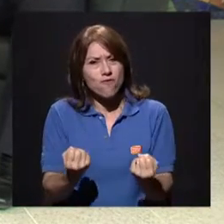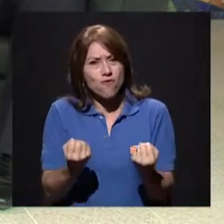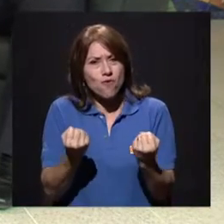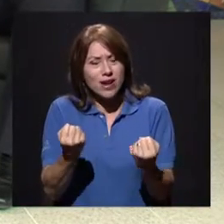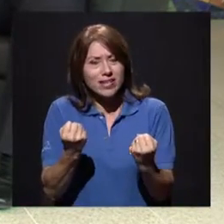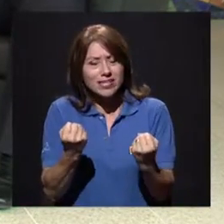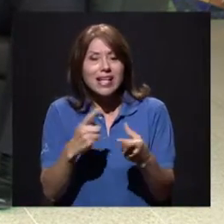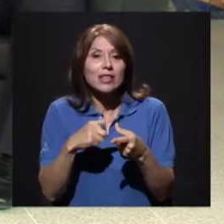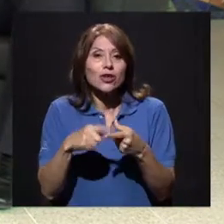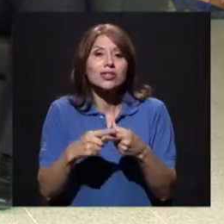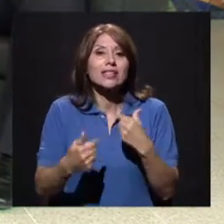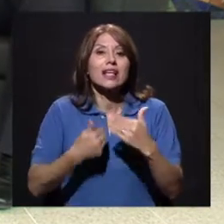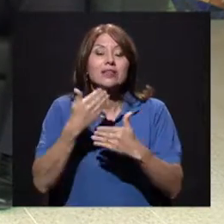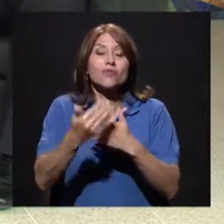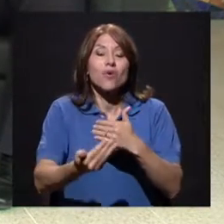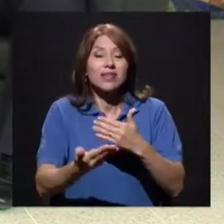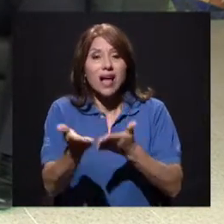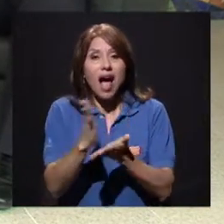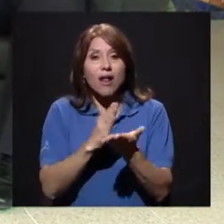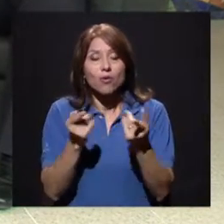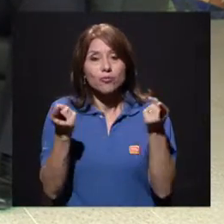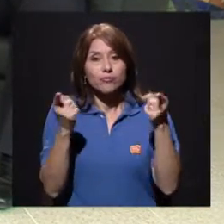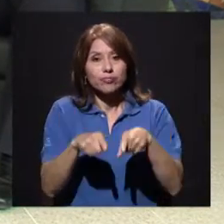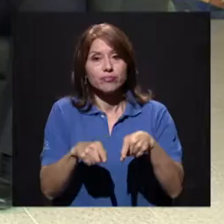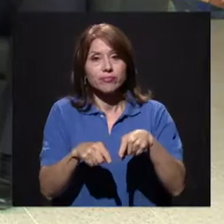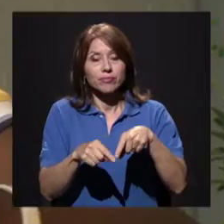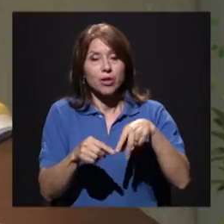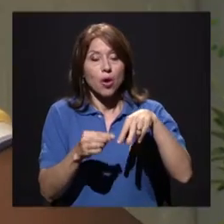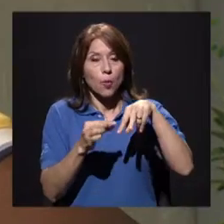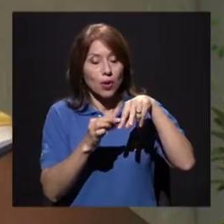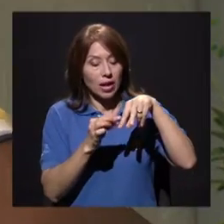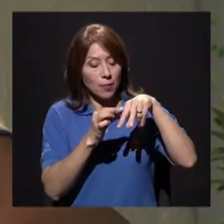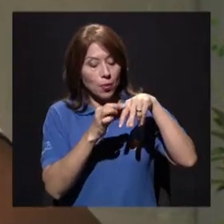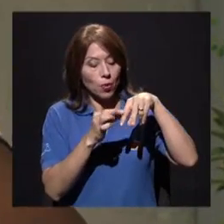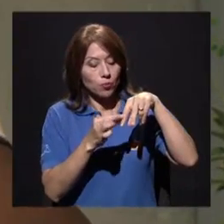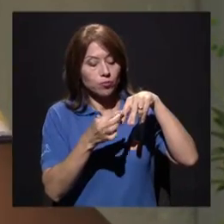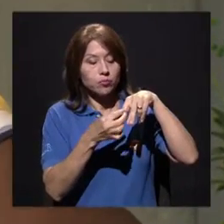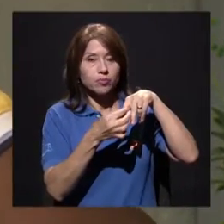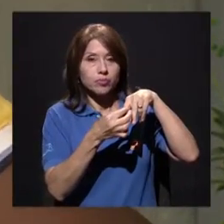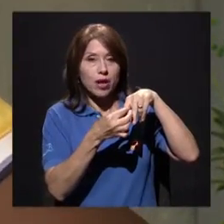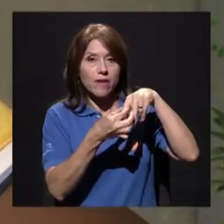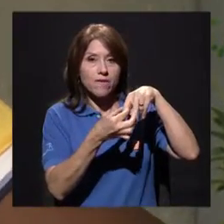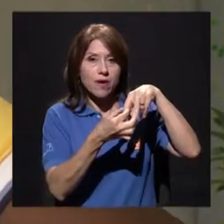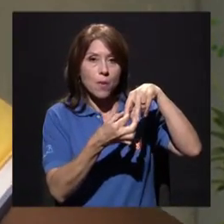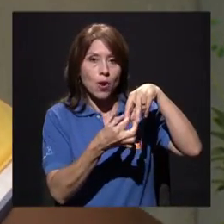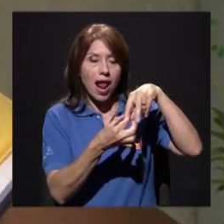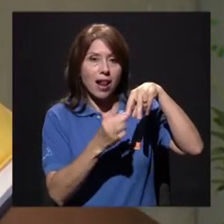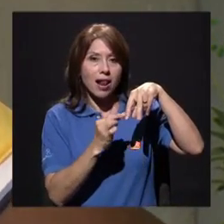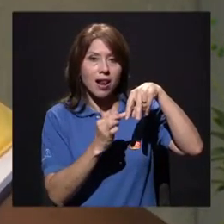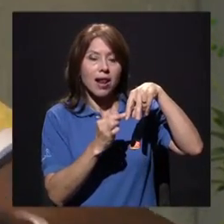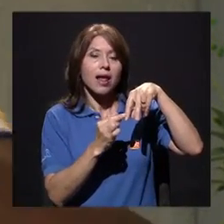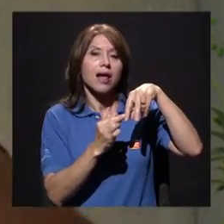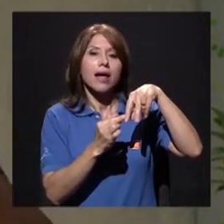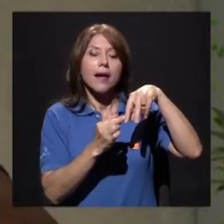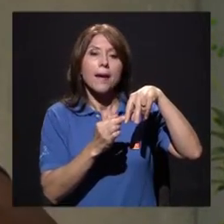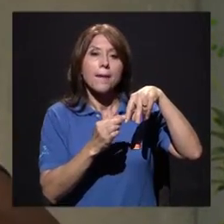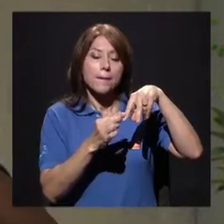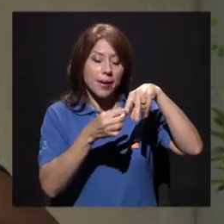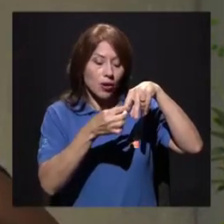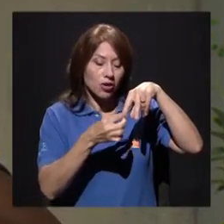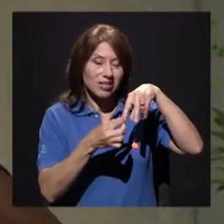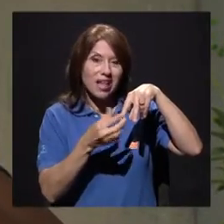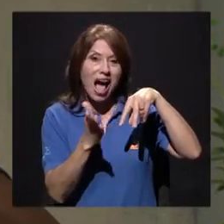desgarre en mi muslo. Ya sea en la parte en la cual se pone parcer bien femoral. Pero esas son las